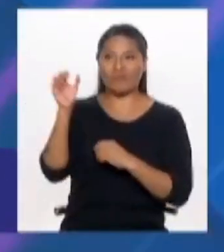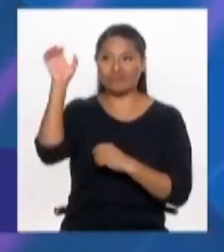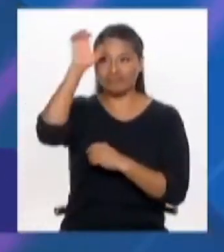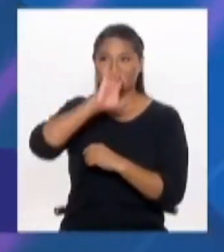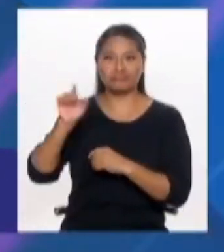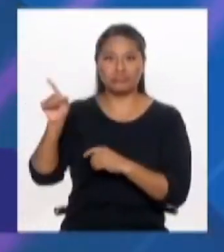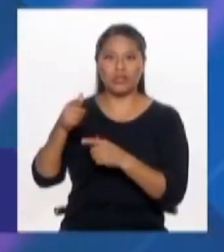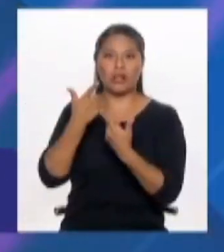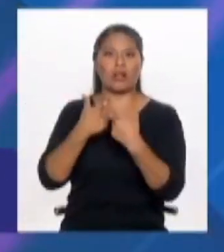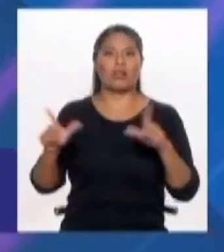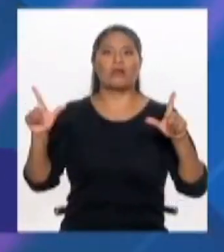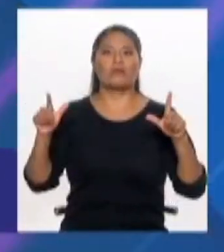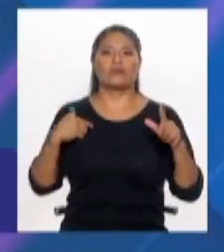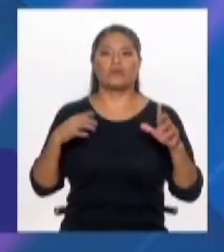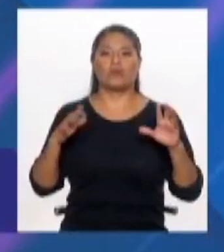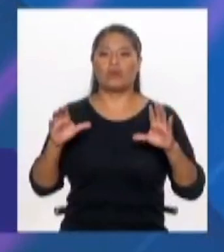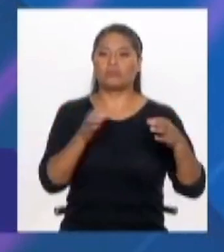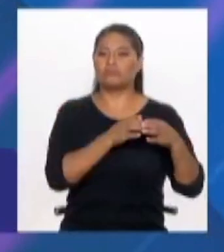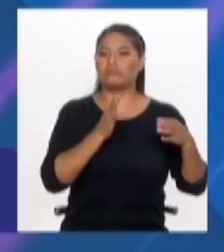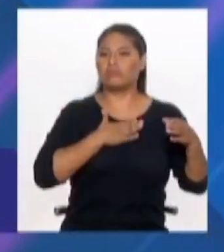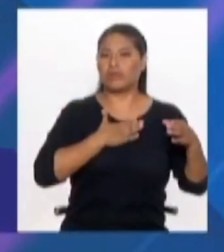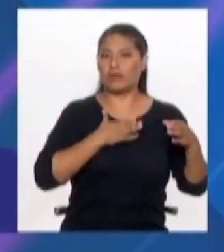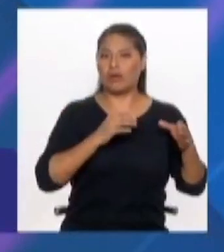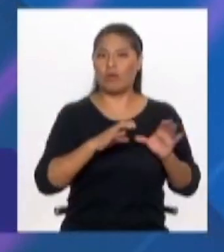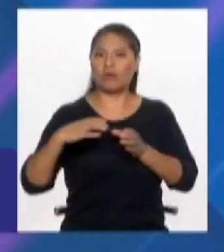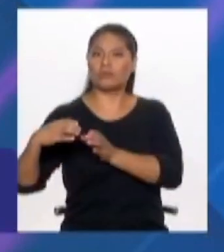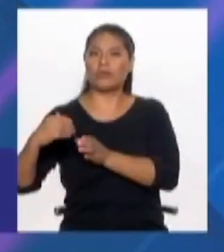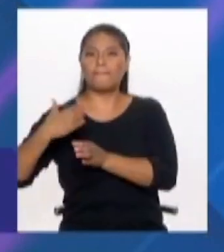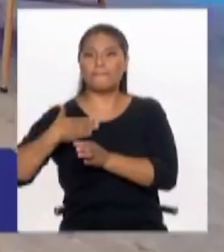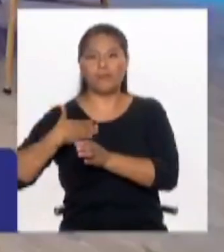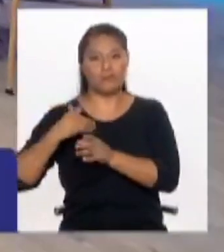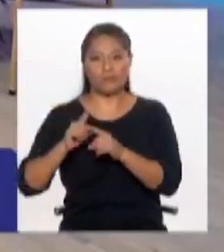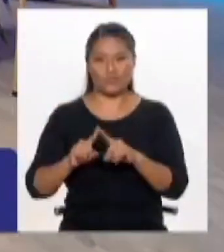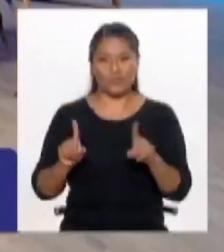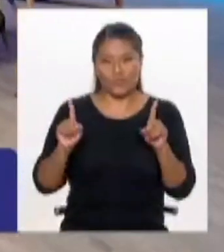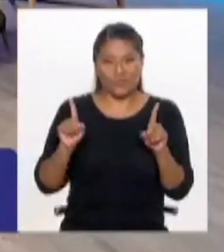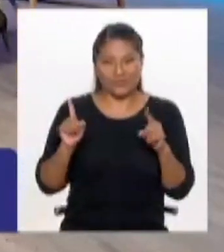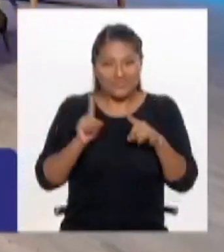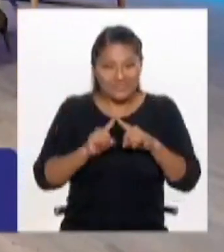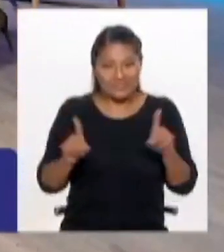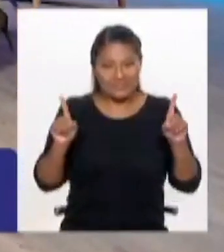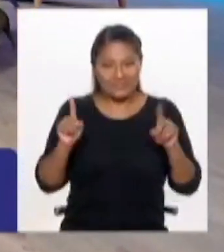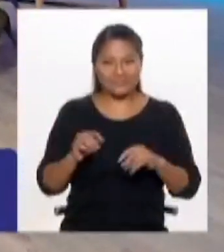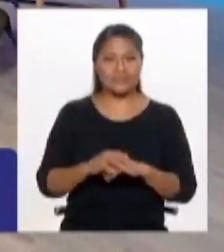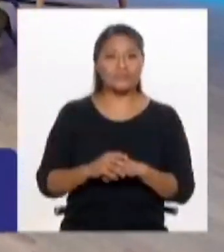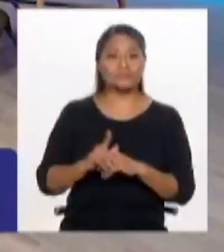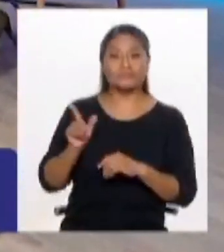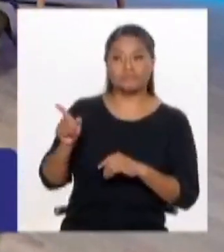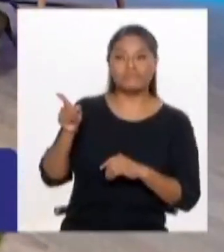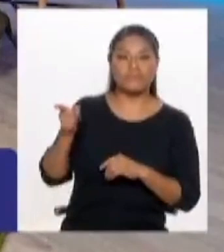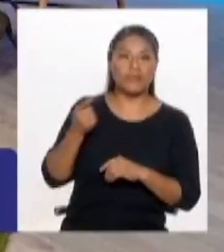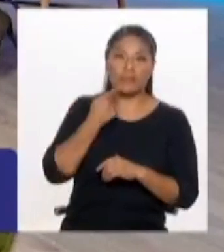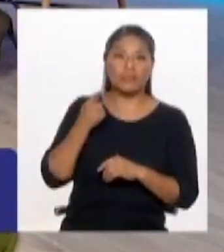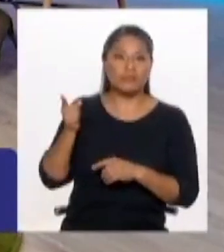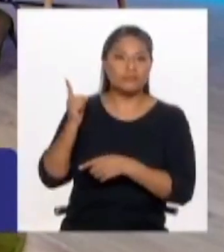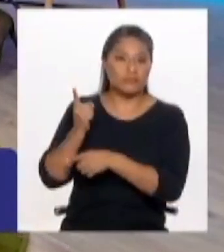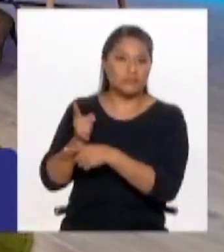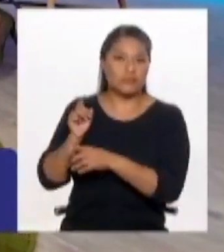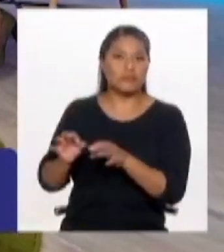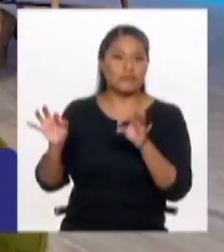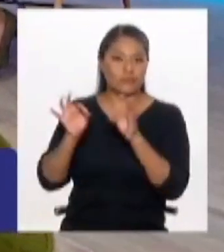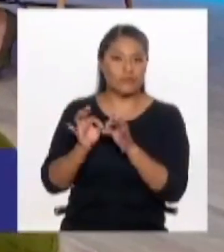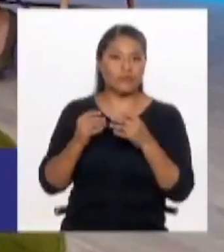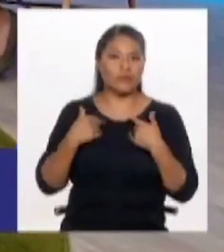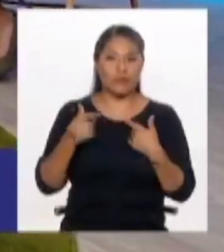son de todos, que solamente entras aquí y allá, ¿no? Entonces, en verdad... Eso que dice Lucho es importante porque, claro, el